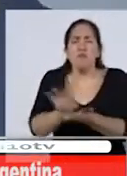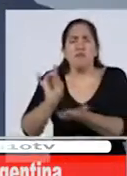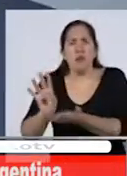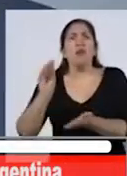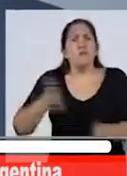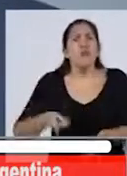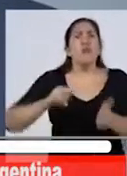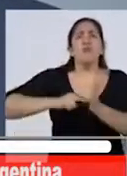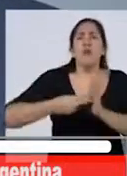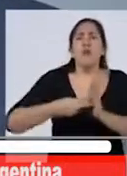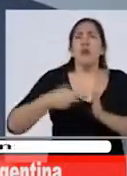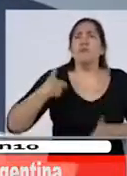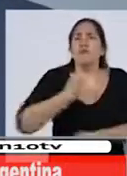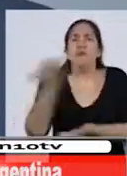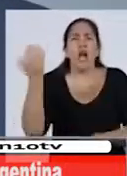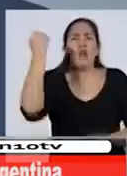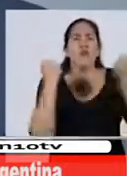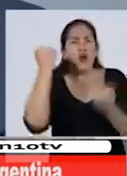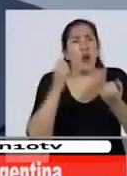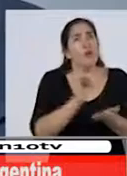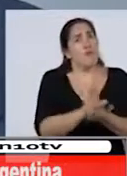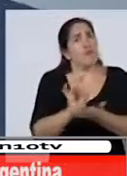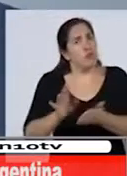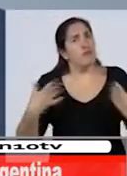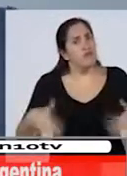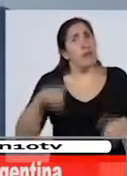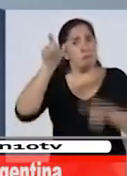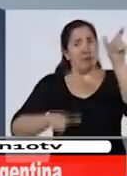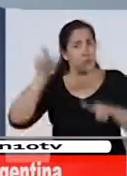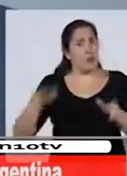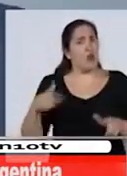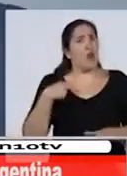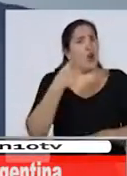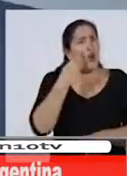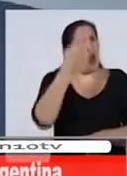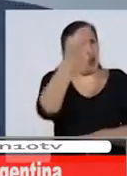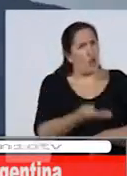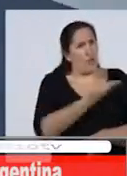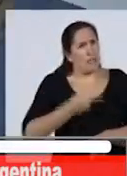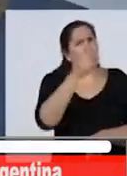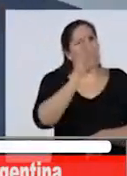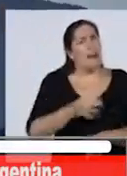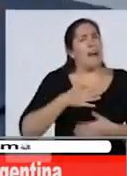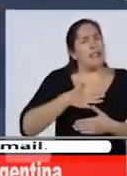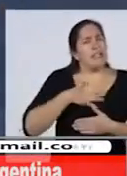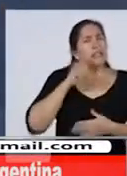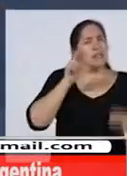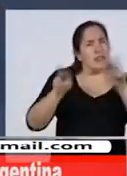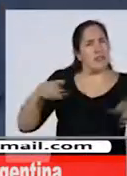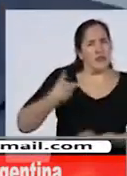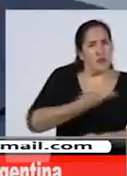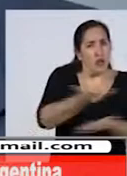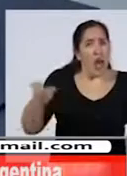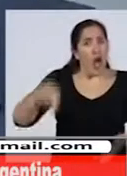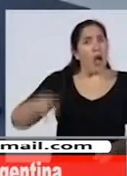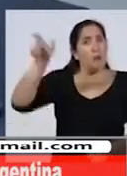socioeconómicos y de despidos que fundamentalmente para la gente, conozco su sensibilidad al respecto. En este momento en la puerta